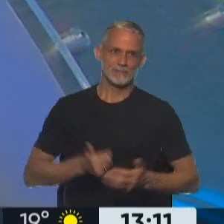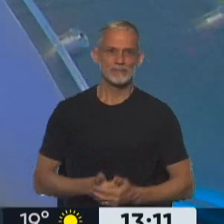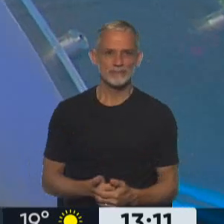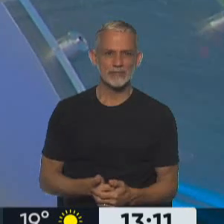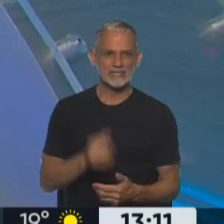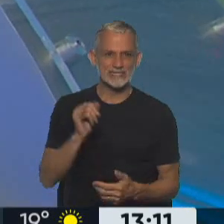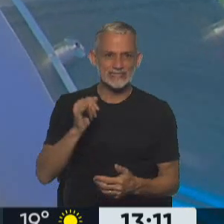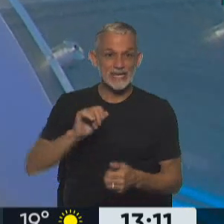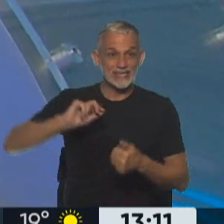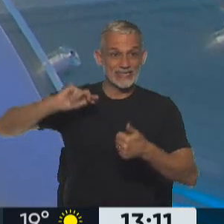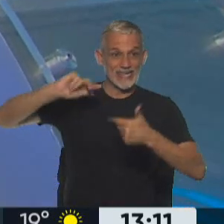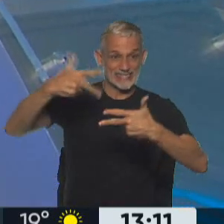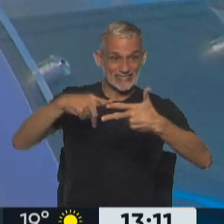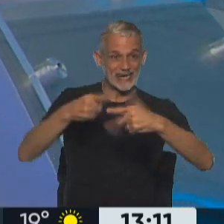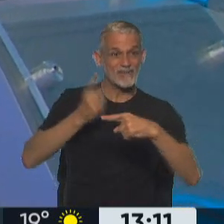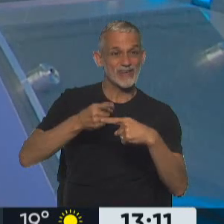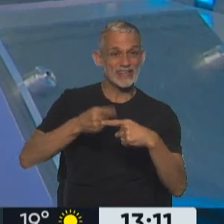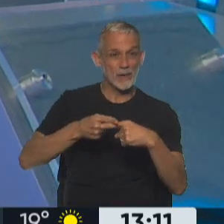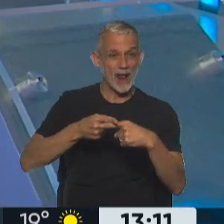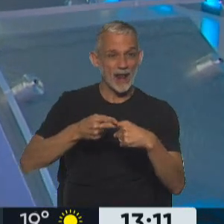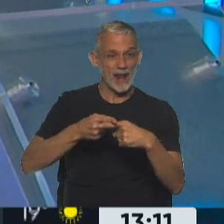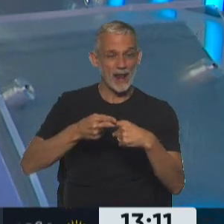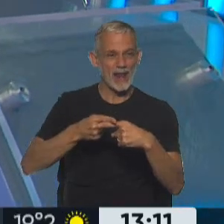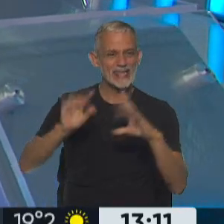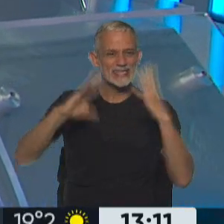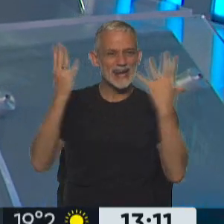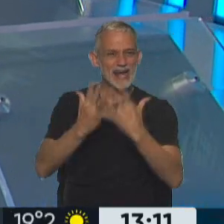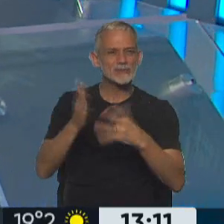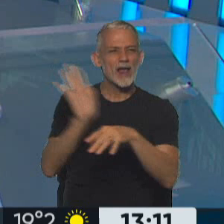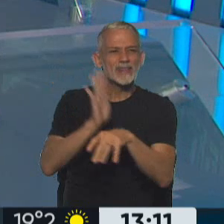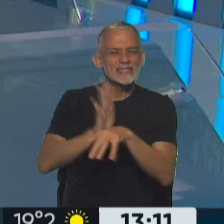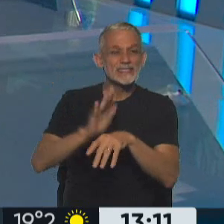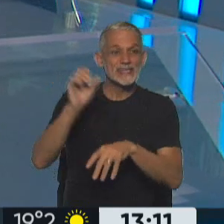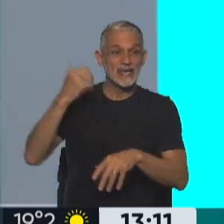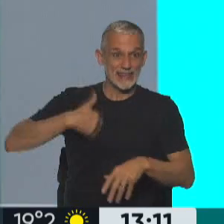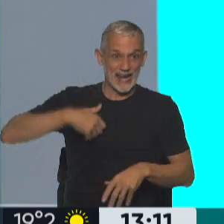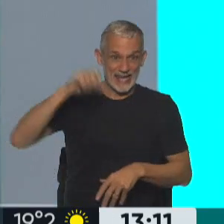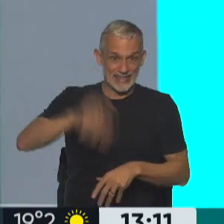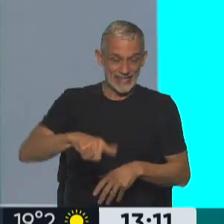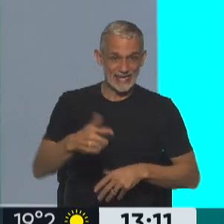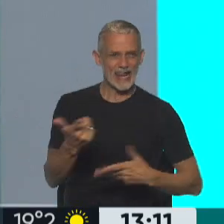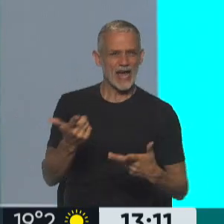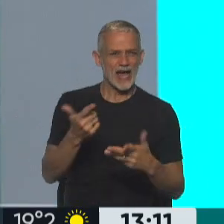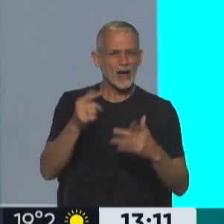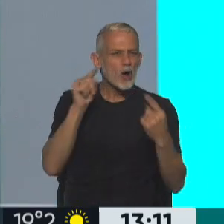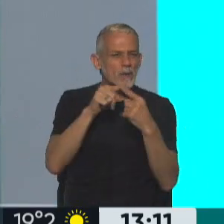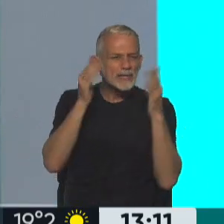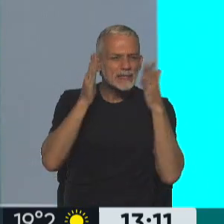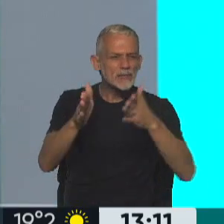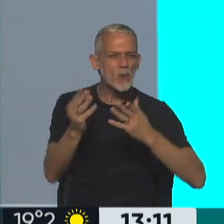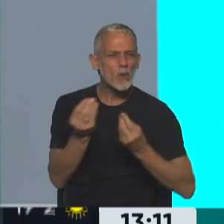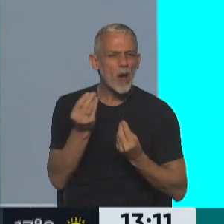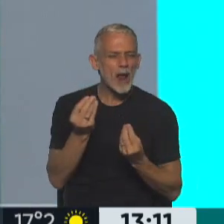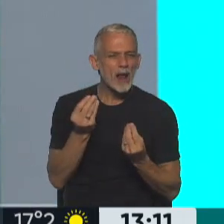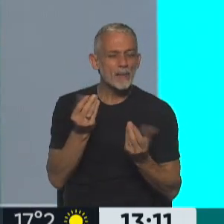Es la tercera edición del Festival Internacional de Cine de Argentina, que a lo que apunta es, en